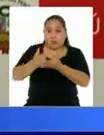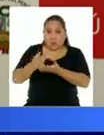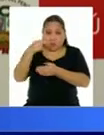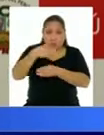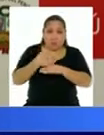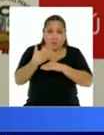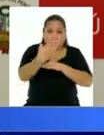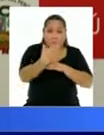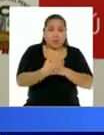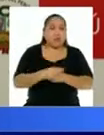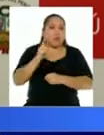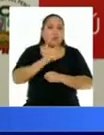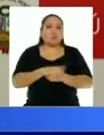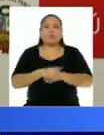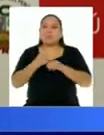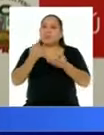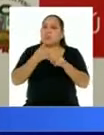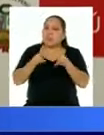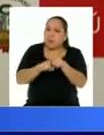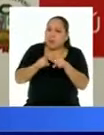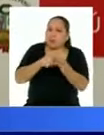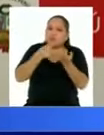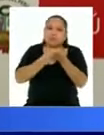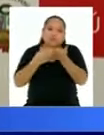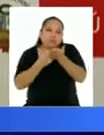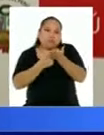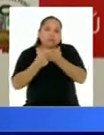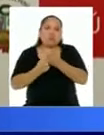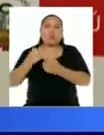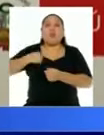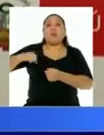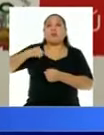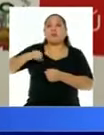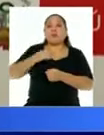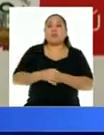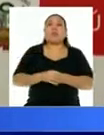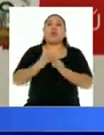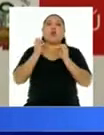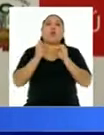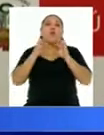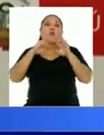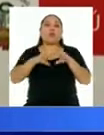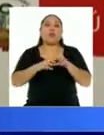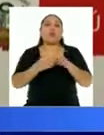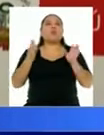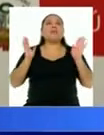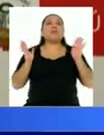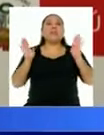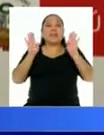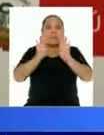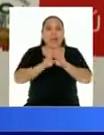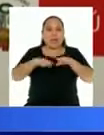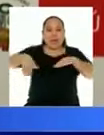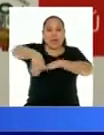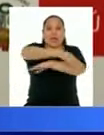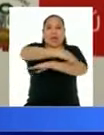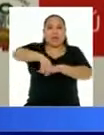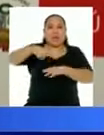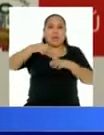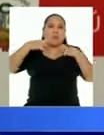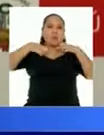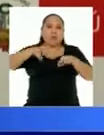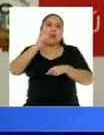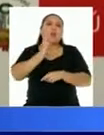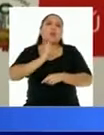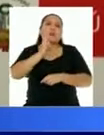También evalúen los municipios la factibilidad de poder cerrar calles completas y permitir que los